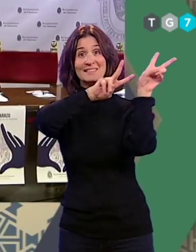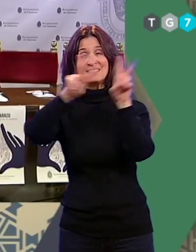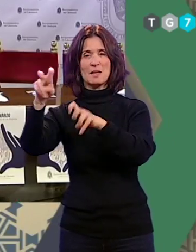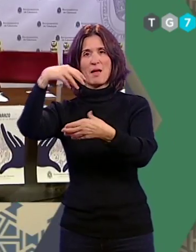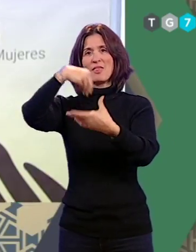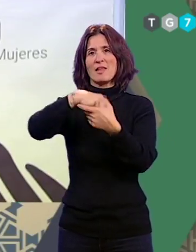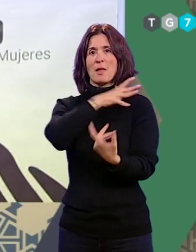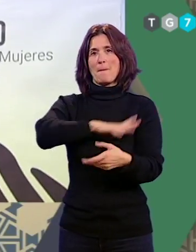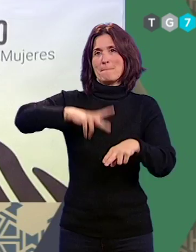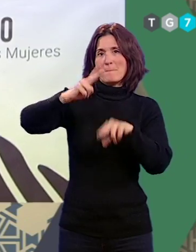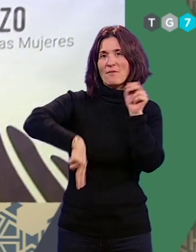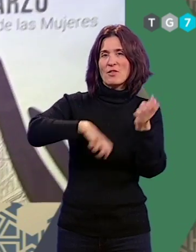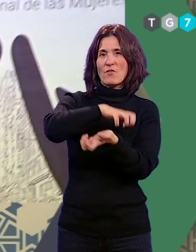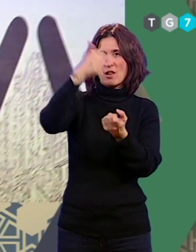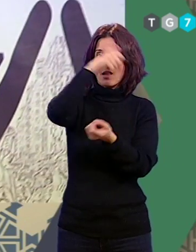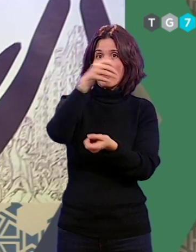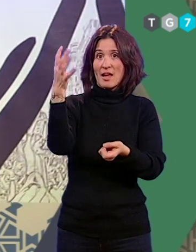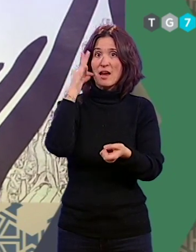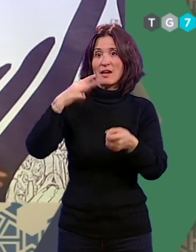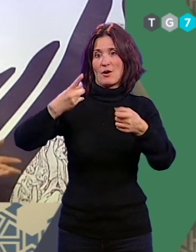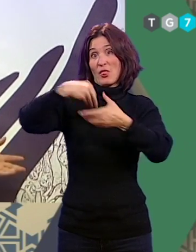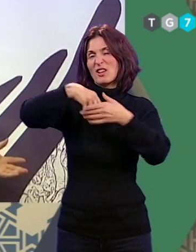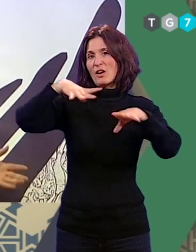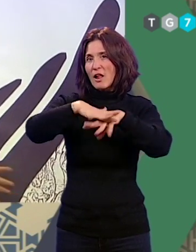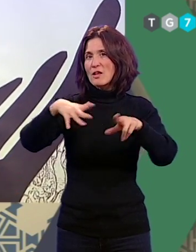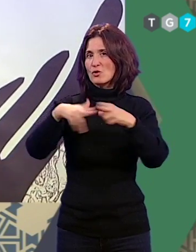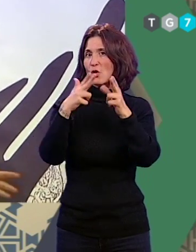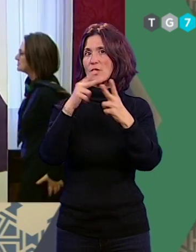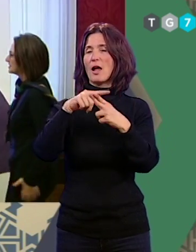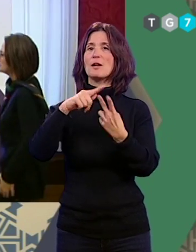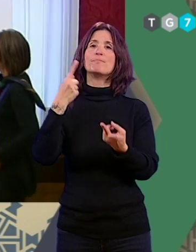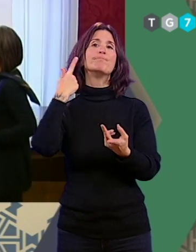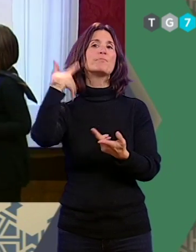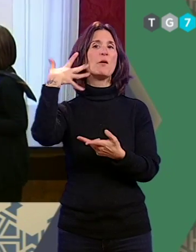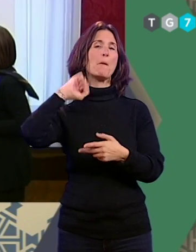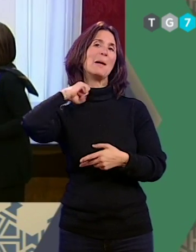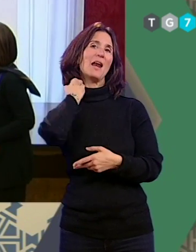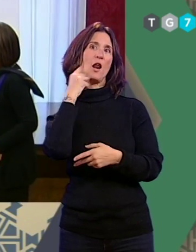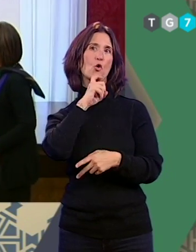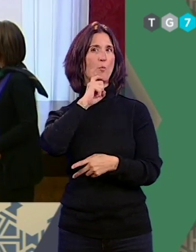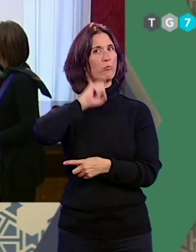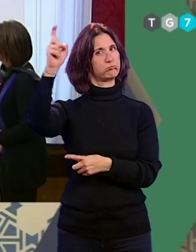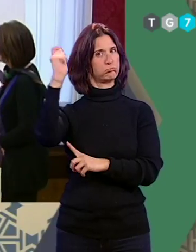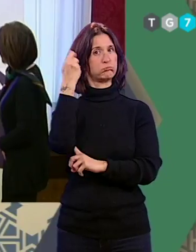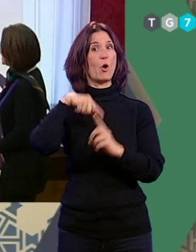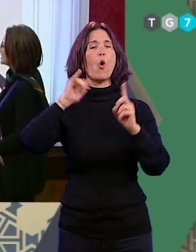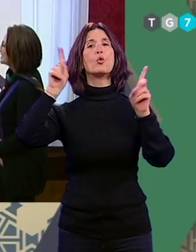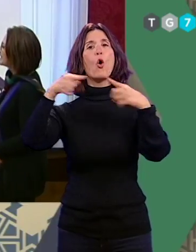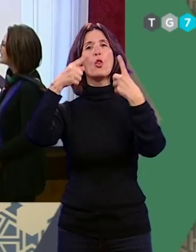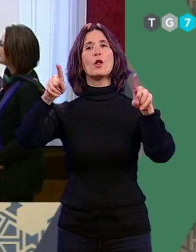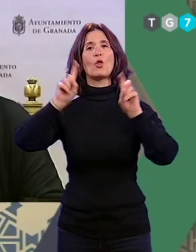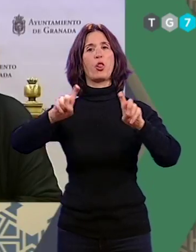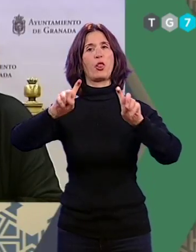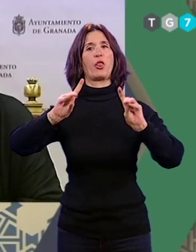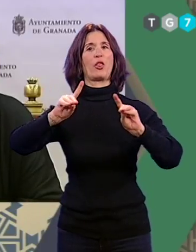abordan la prevención de violencia de género en redes sociales, la figura de la heroína liberal Mariana Pineda o un concierto didáctico por la